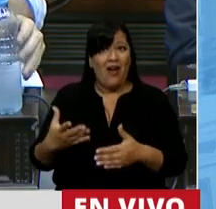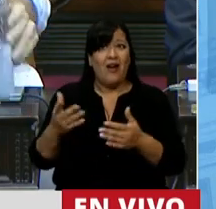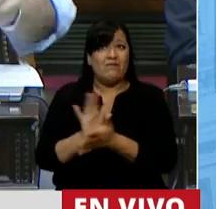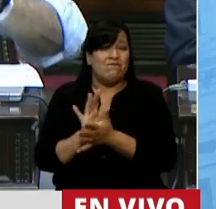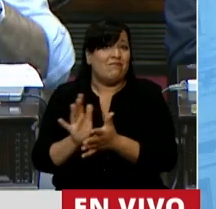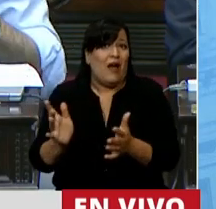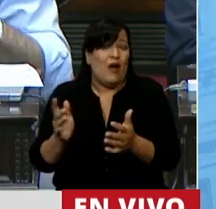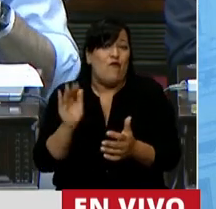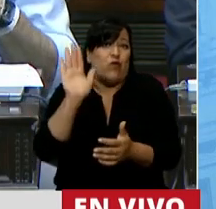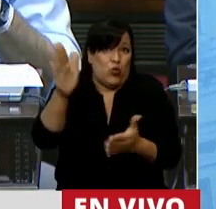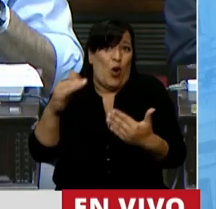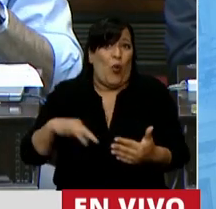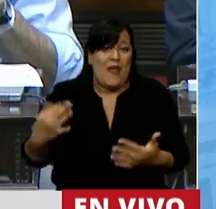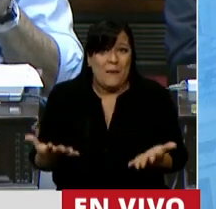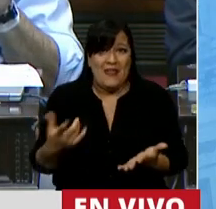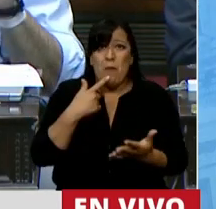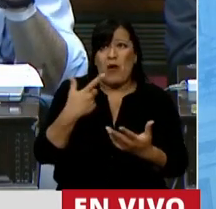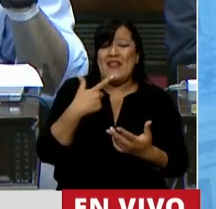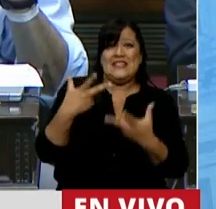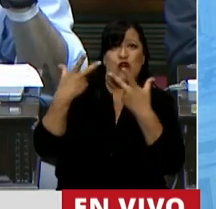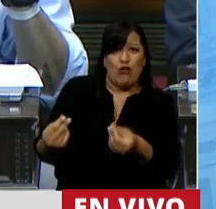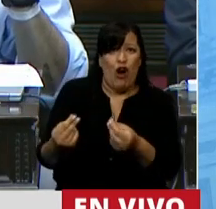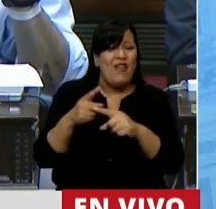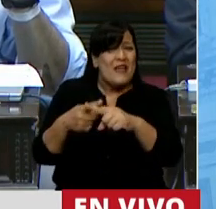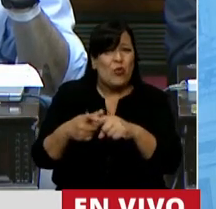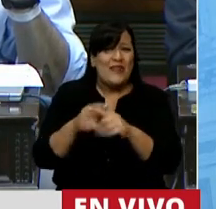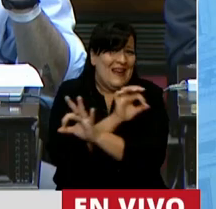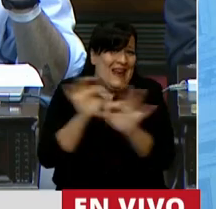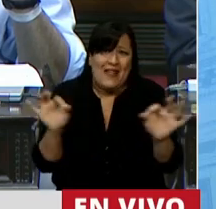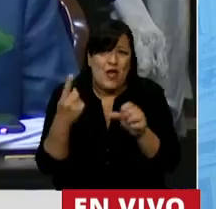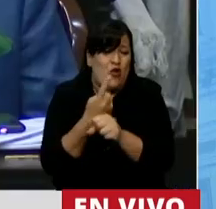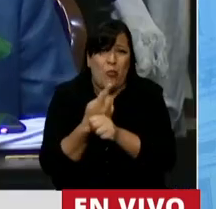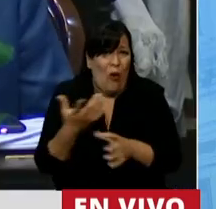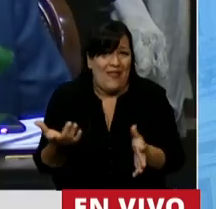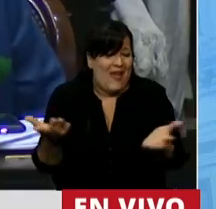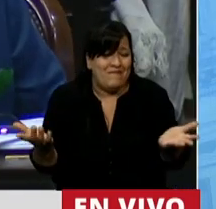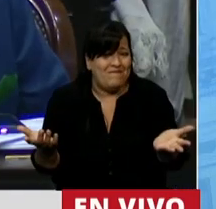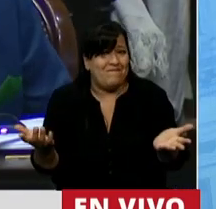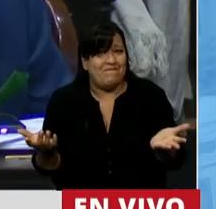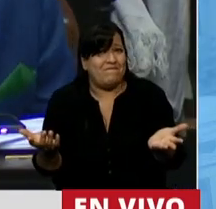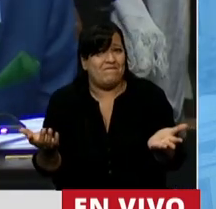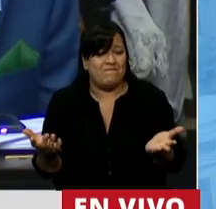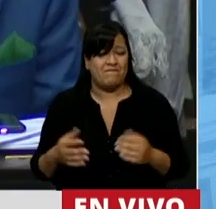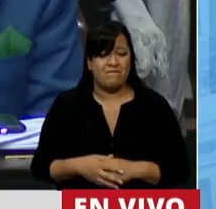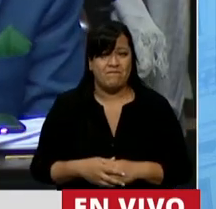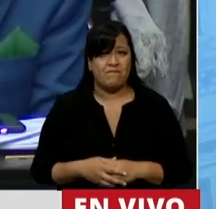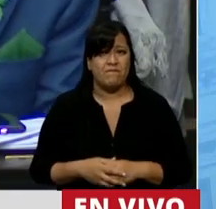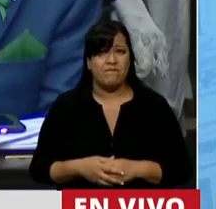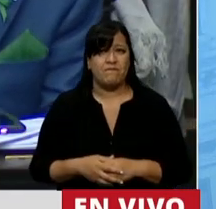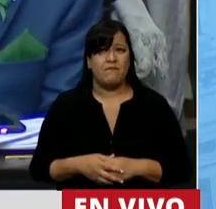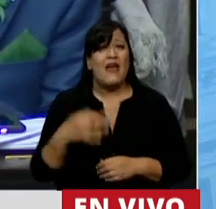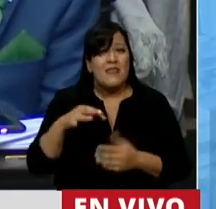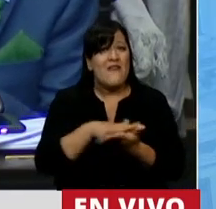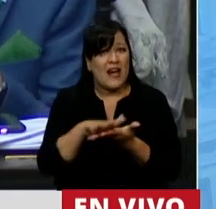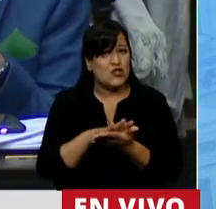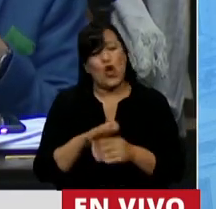expectativa de vida. ¿Podemos negar eso? No lo va a poder discutir nadie porque es un tema que supera holgadamente la discusión jurídica. Va a haber